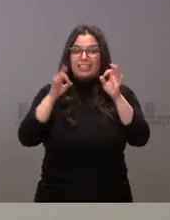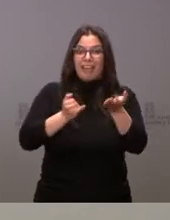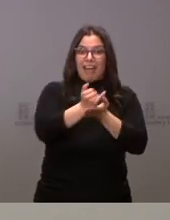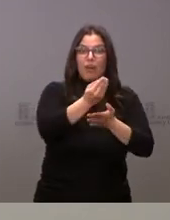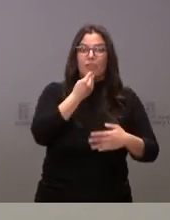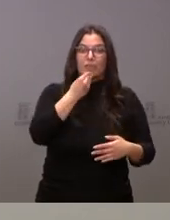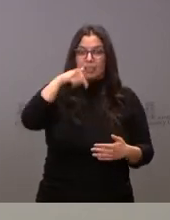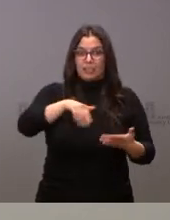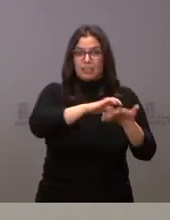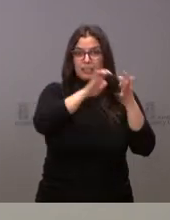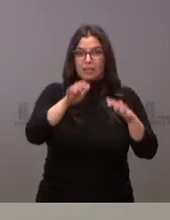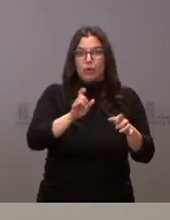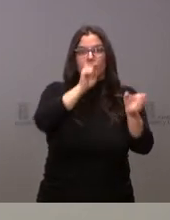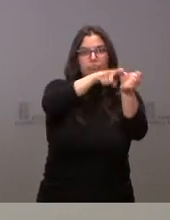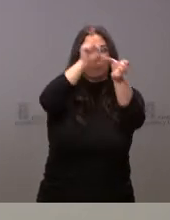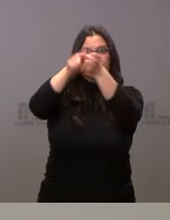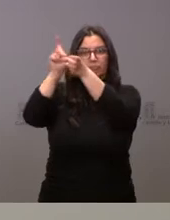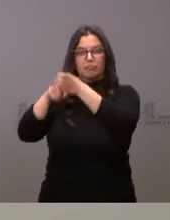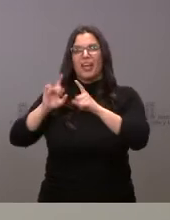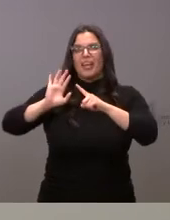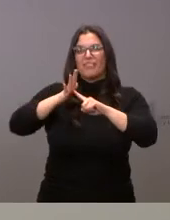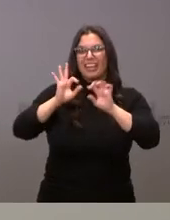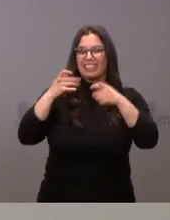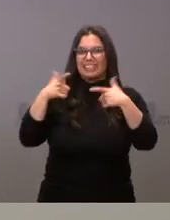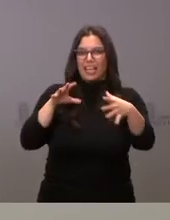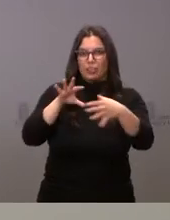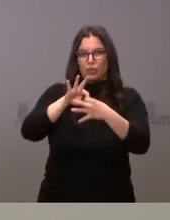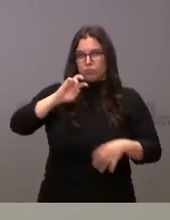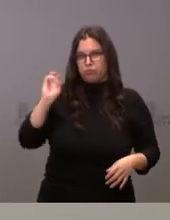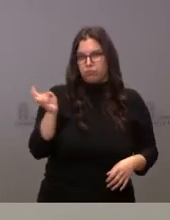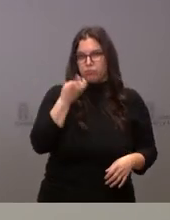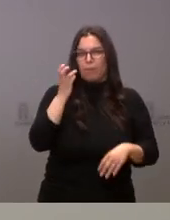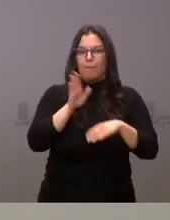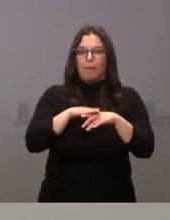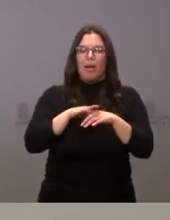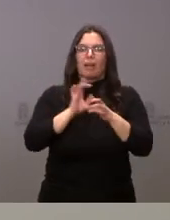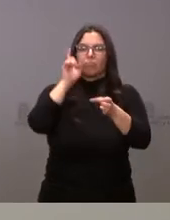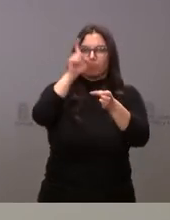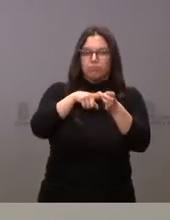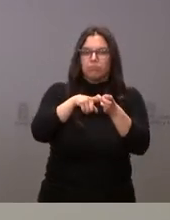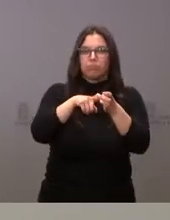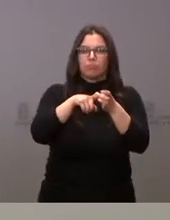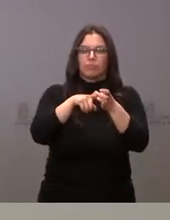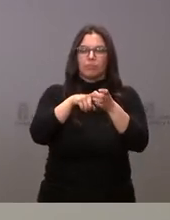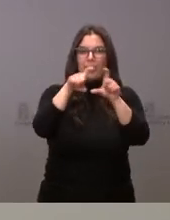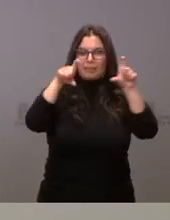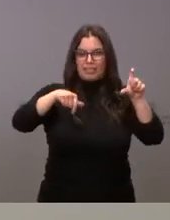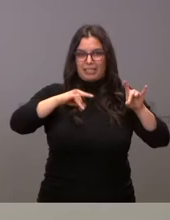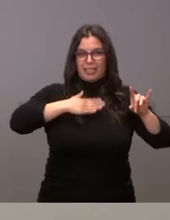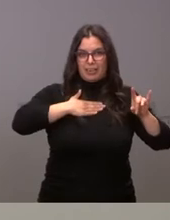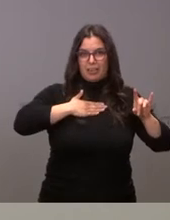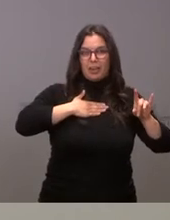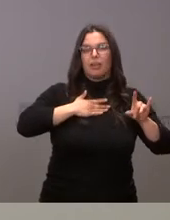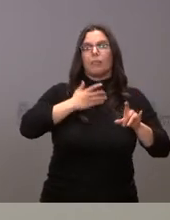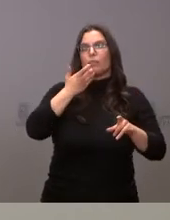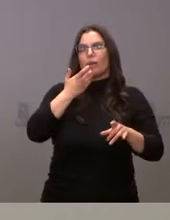de Castilla y León en las principales ferias del sector. Estamos hablando de la participación en las empresas de nuestra comunidad en el